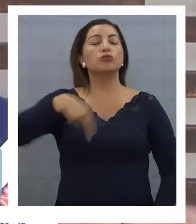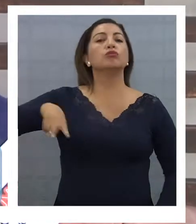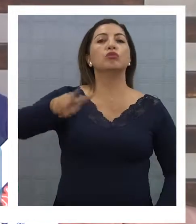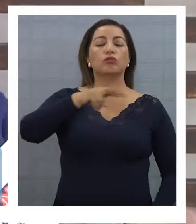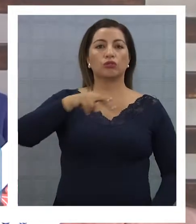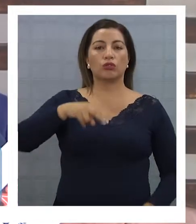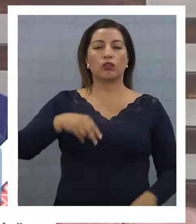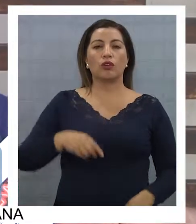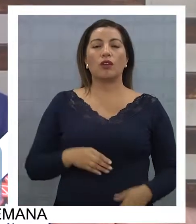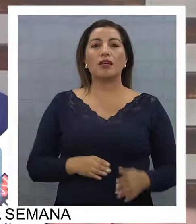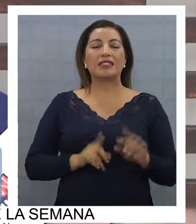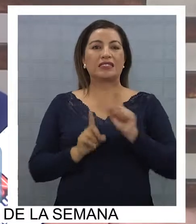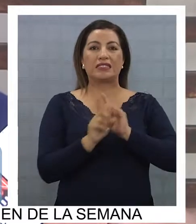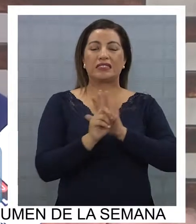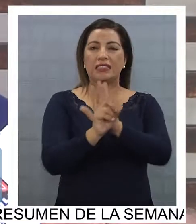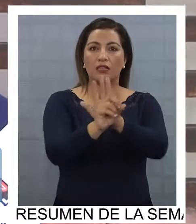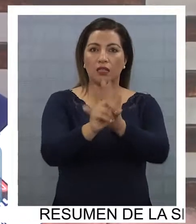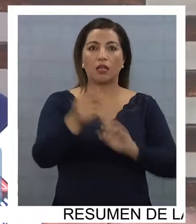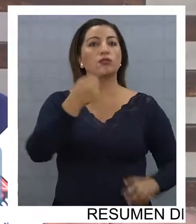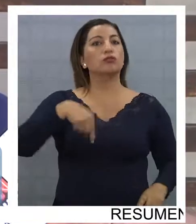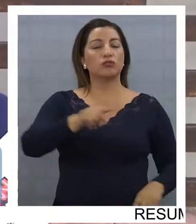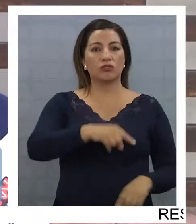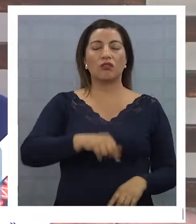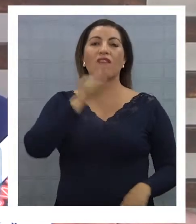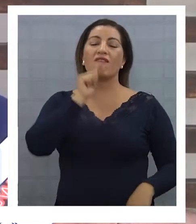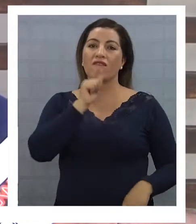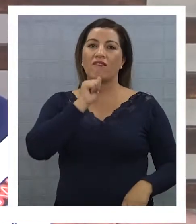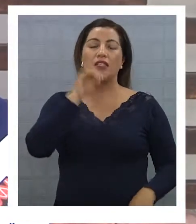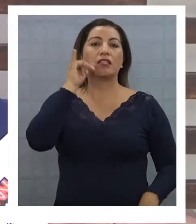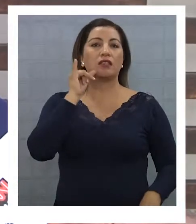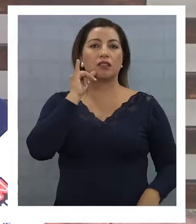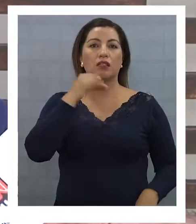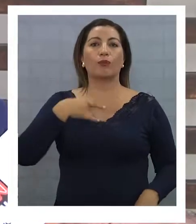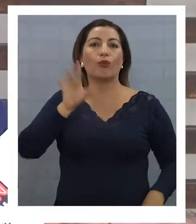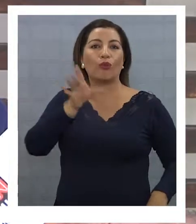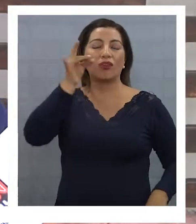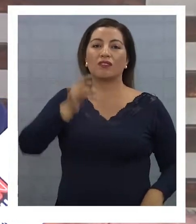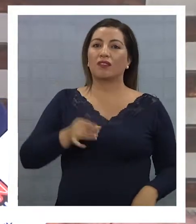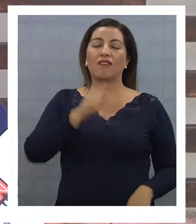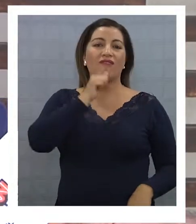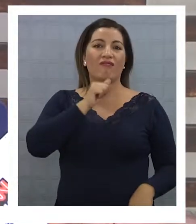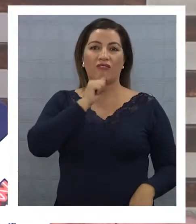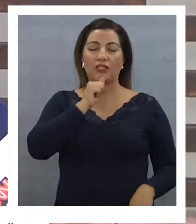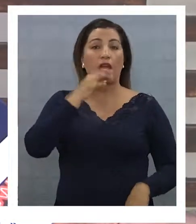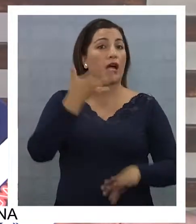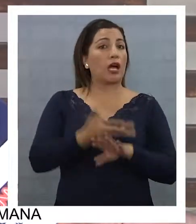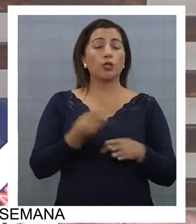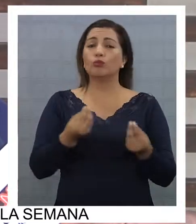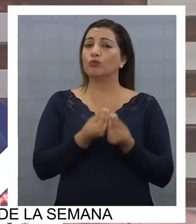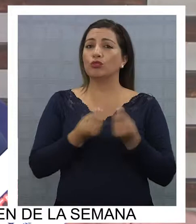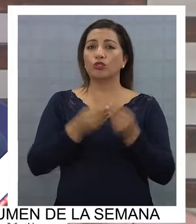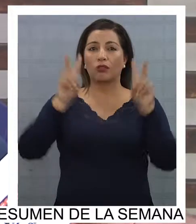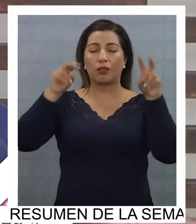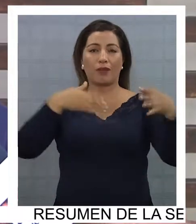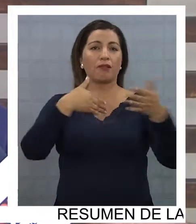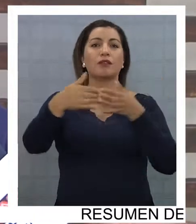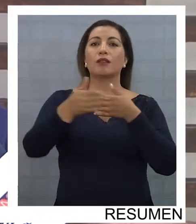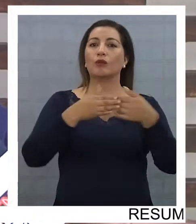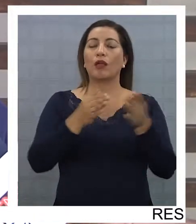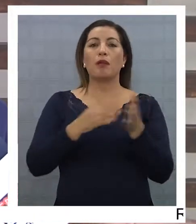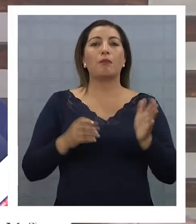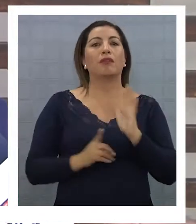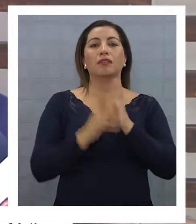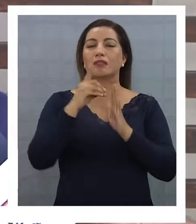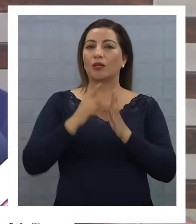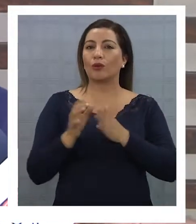tono con eso. Tenemos un desbalance y en Iquique yo creo que se nota aún más. Tenemos grandes condiciones naturales para el desarrollo del turismo de